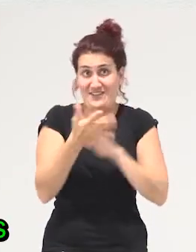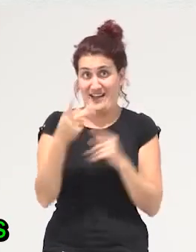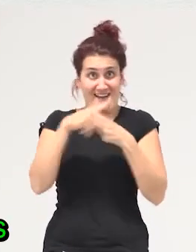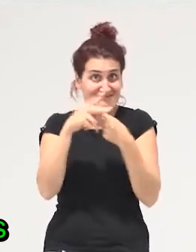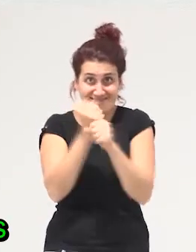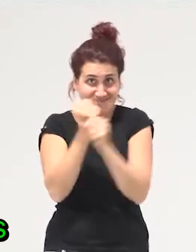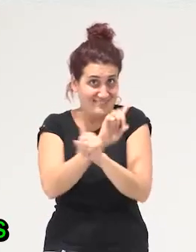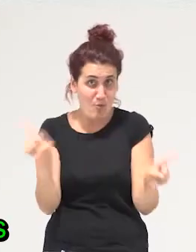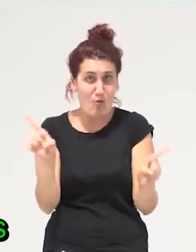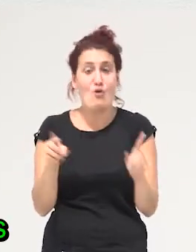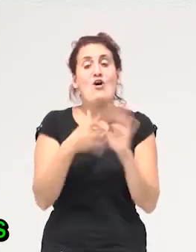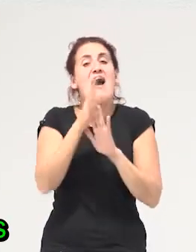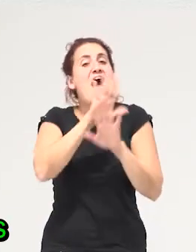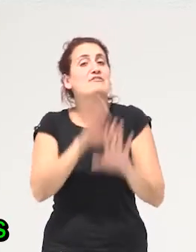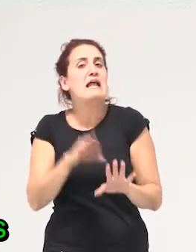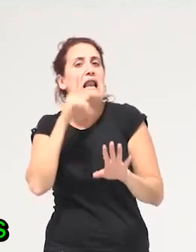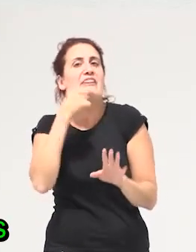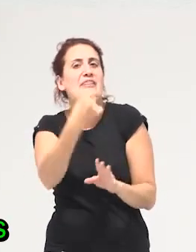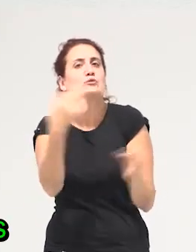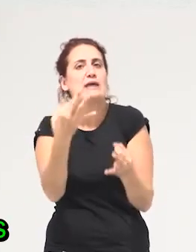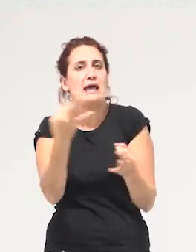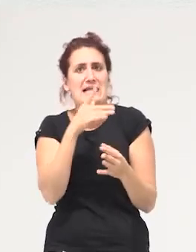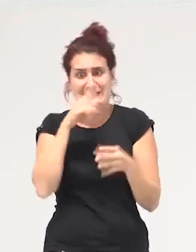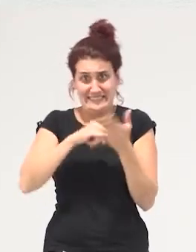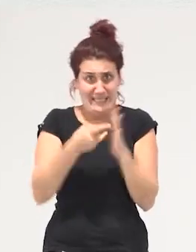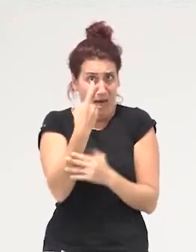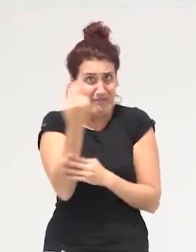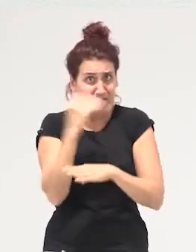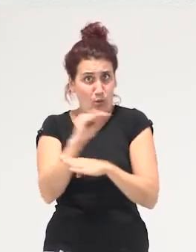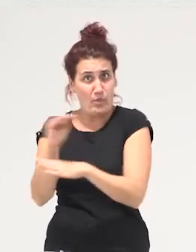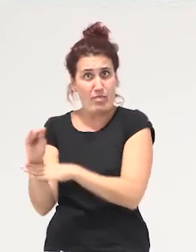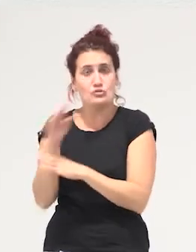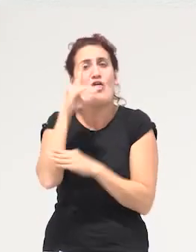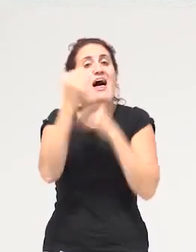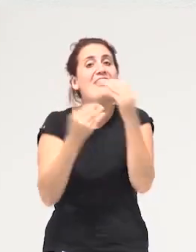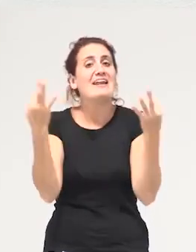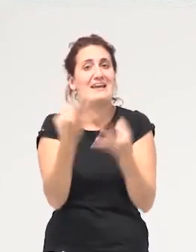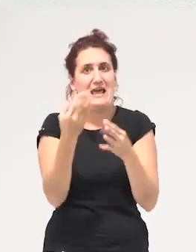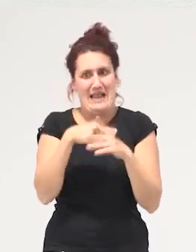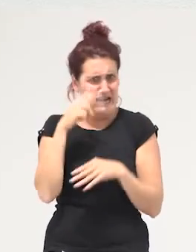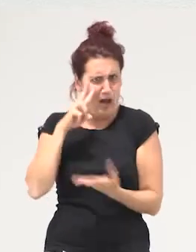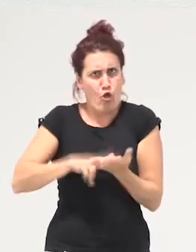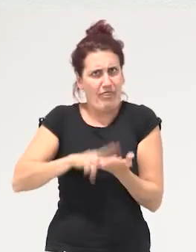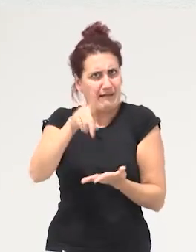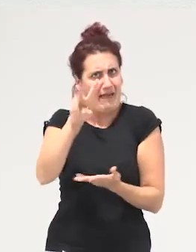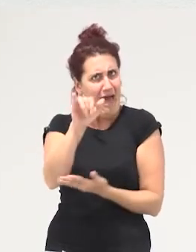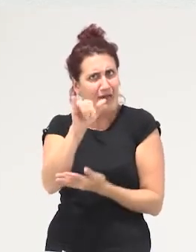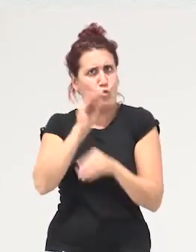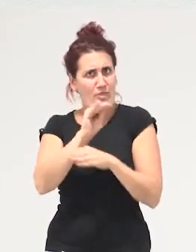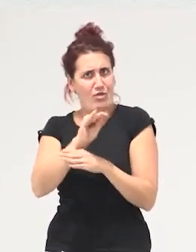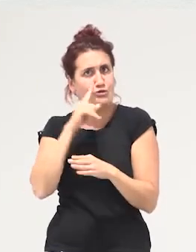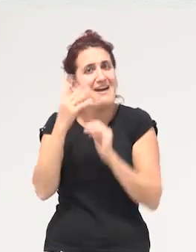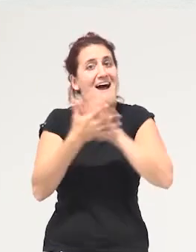etcétera terminamos al final diciendo que el sistema necesita los cuidados y que entonces lo que tenemos que hacer es reconocer los cuidados y hablamos de